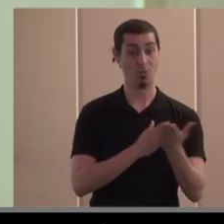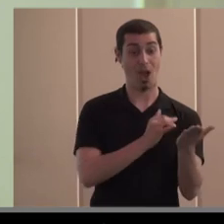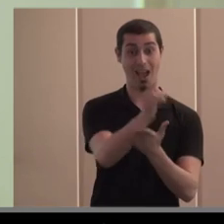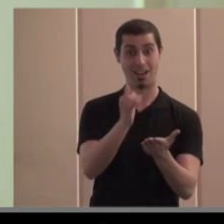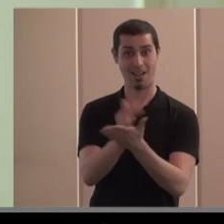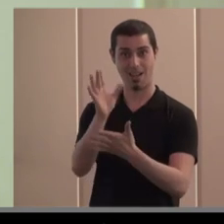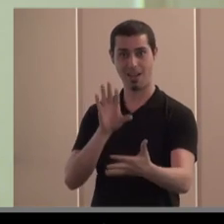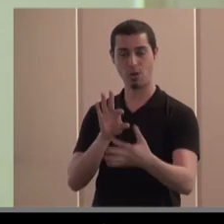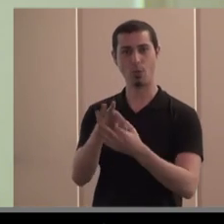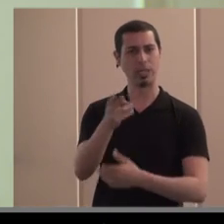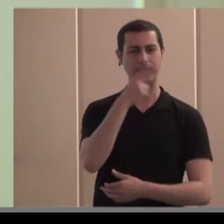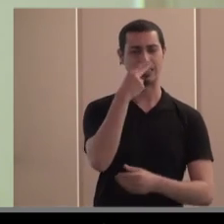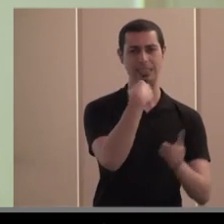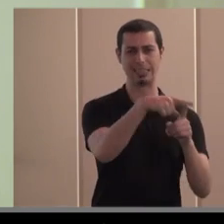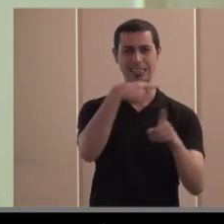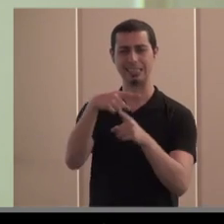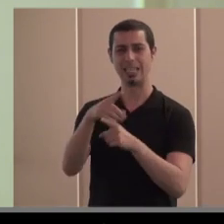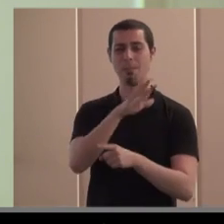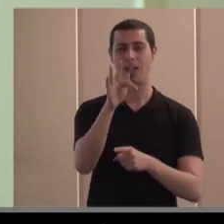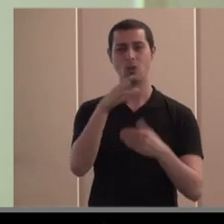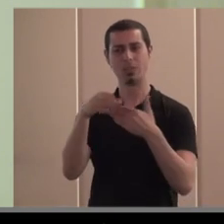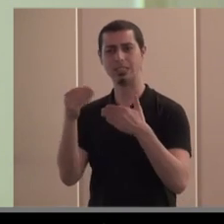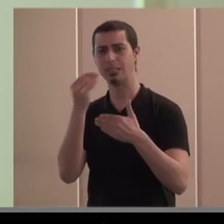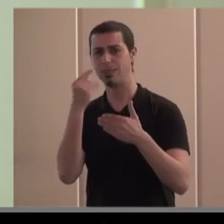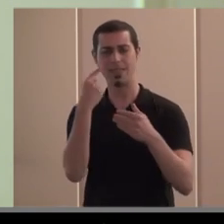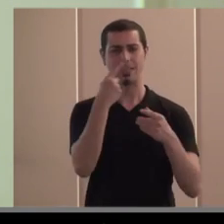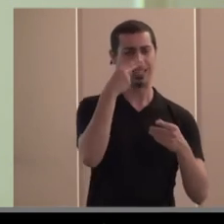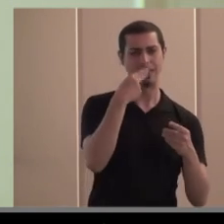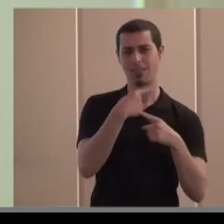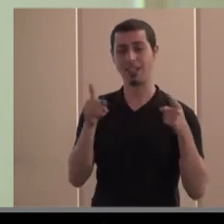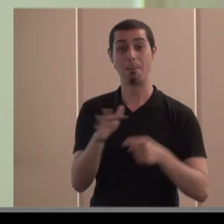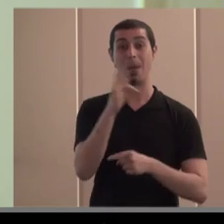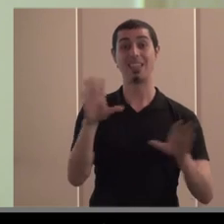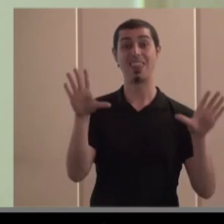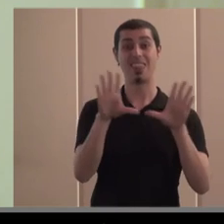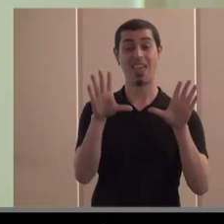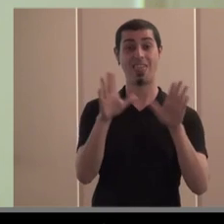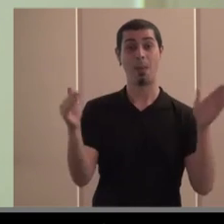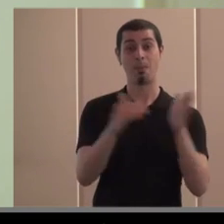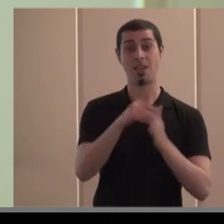naturalmente diferentes que los socios consumidores y 10.000 socios trabajadores